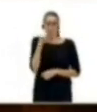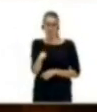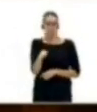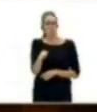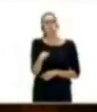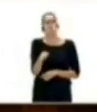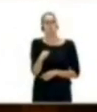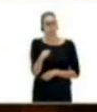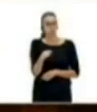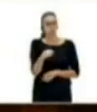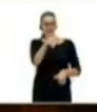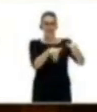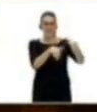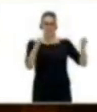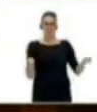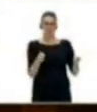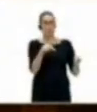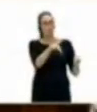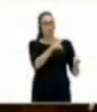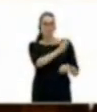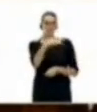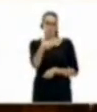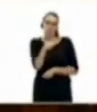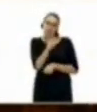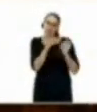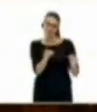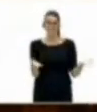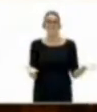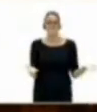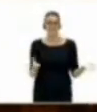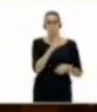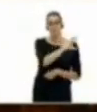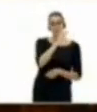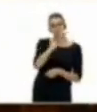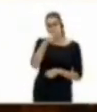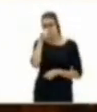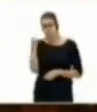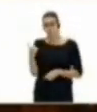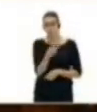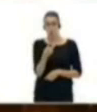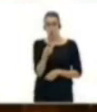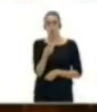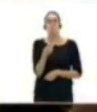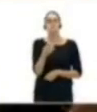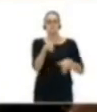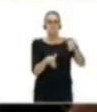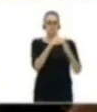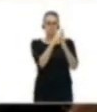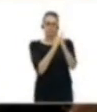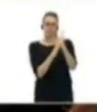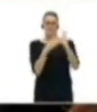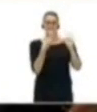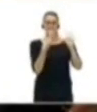electoral que se han encontrado. Entre Coalición Canaria y Partido Socialista han perdido 60.000 votos. Deben